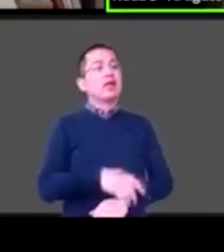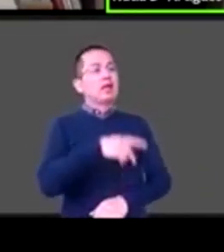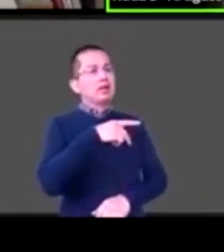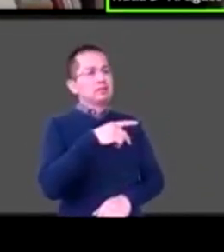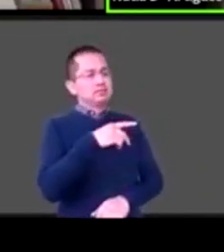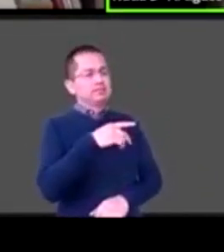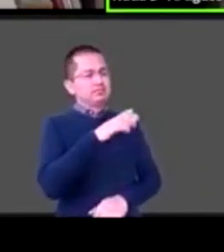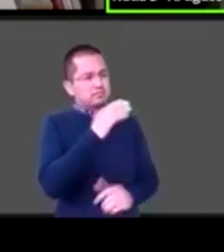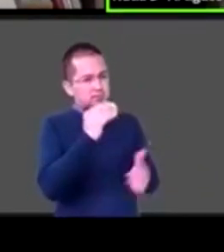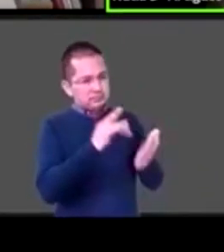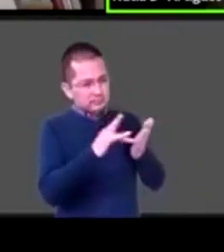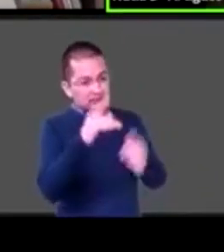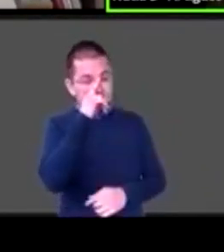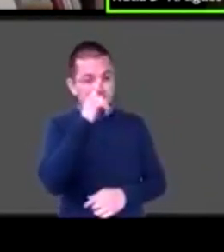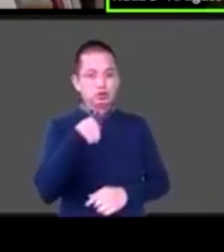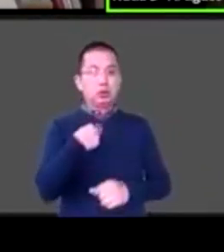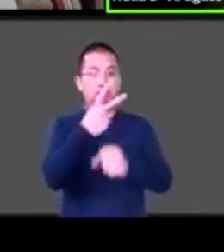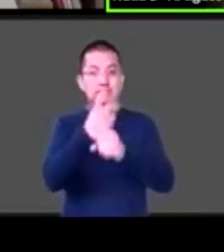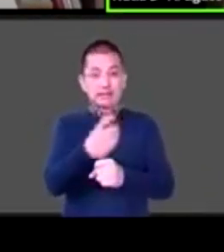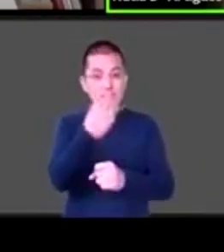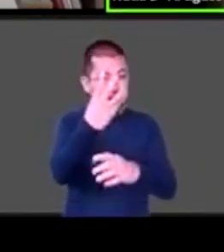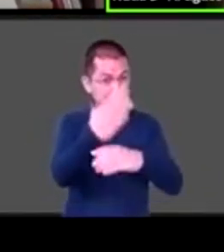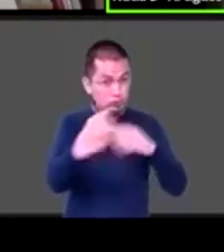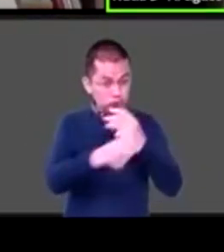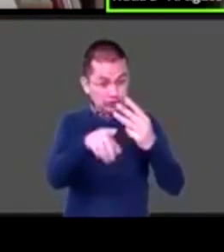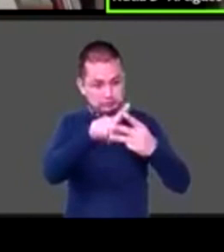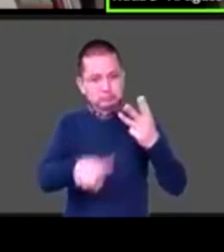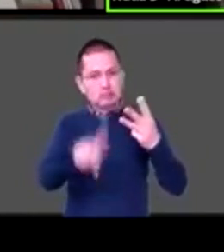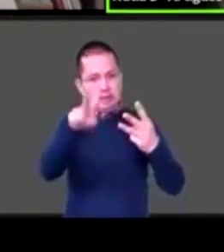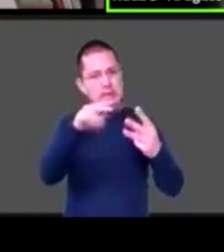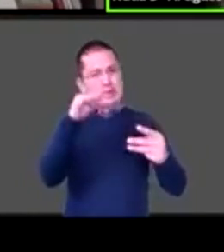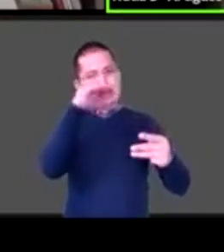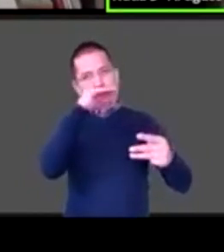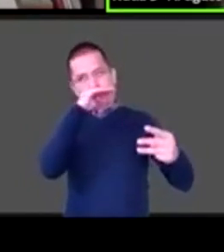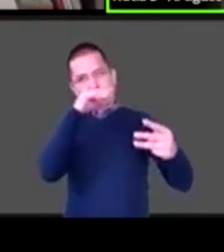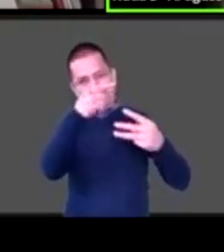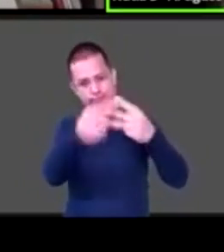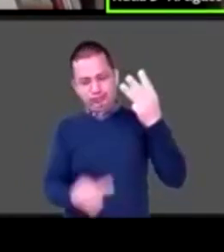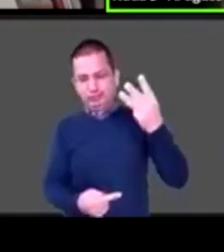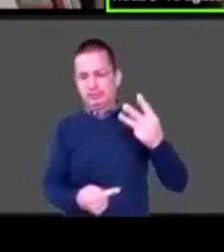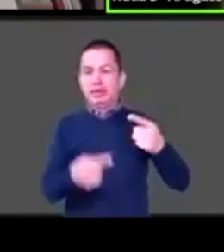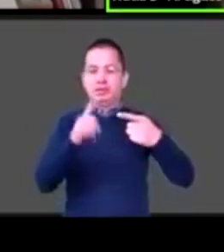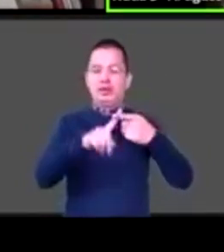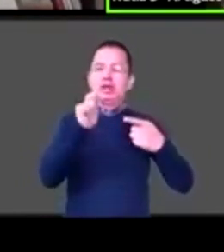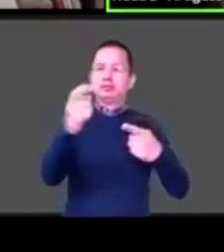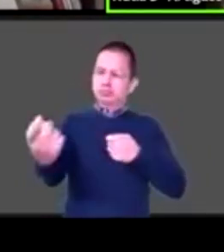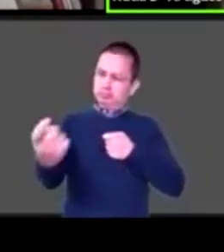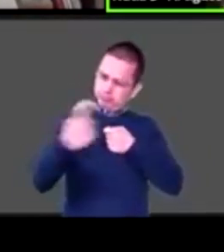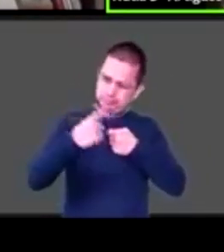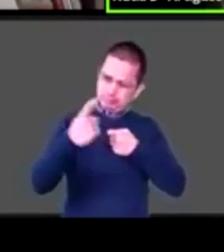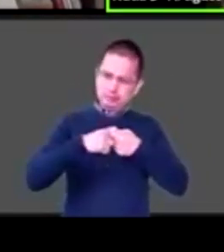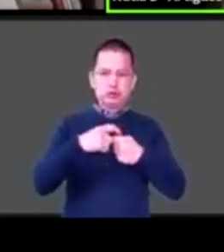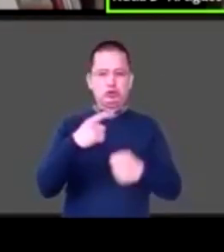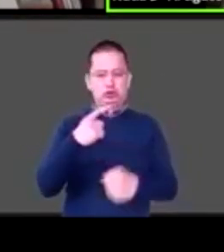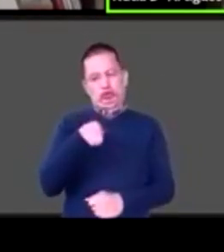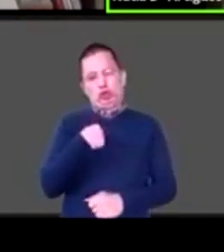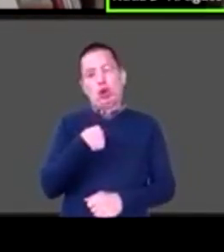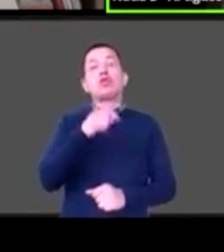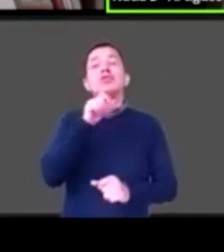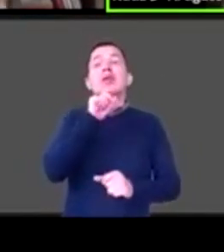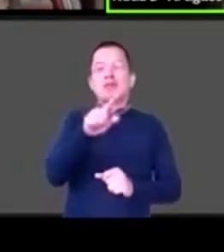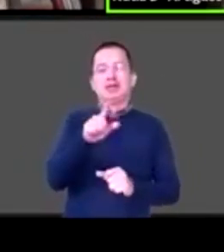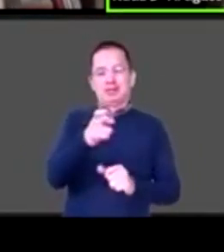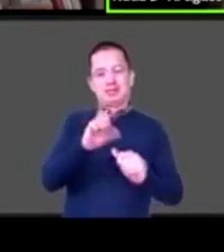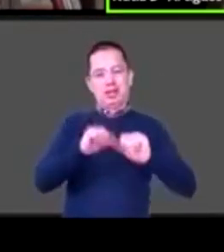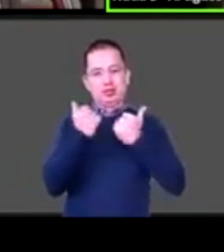cosas y todas son gratis una suscribirse a yo también tenemos un boletín semanal que les llegaría por